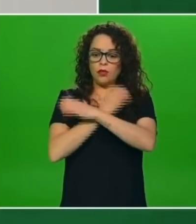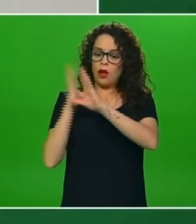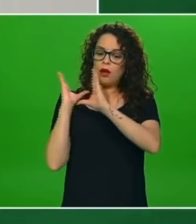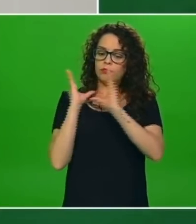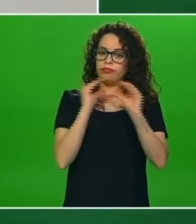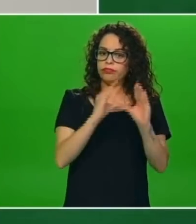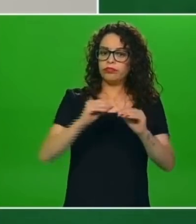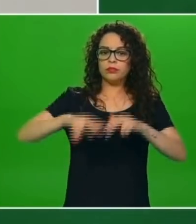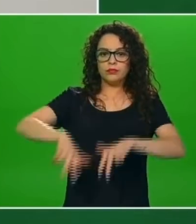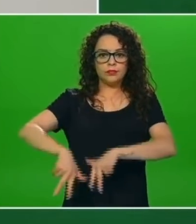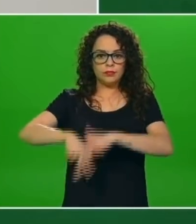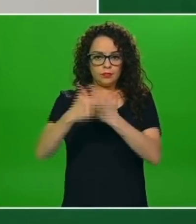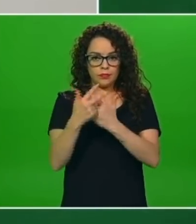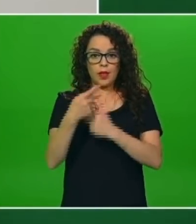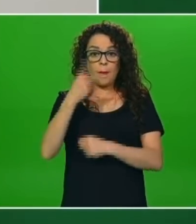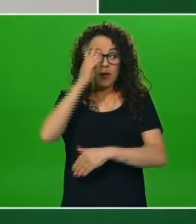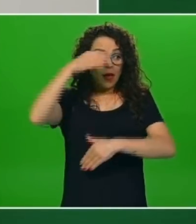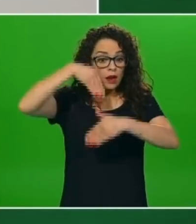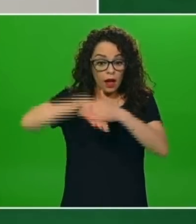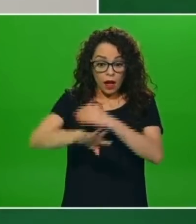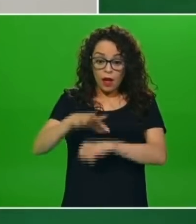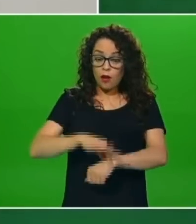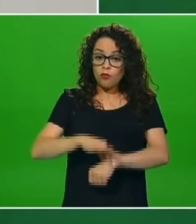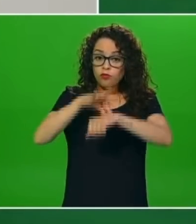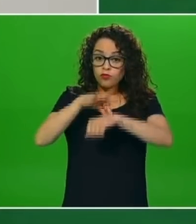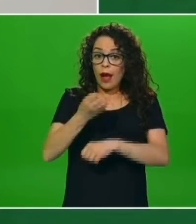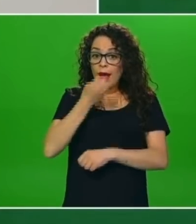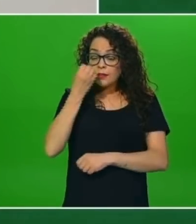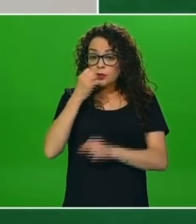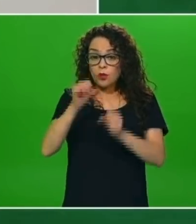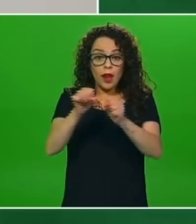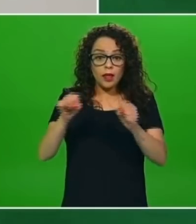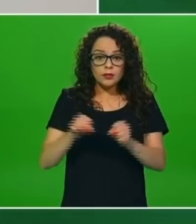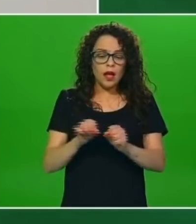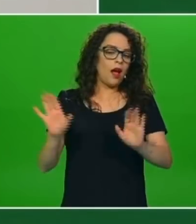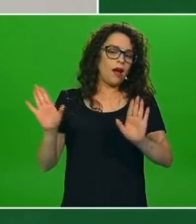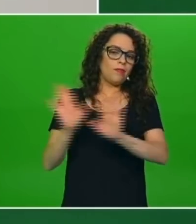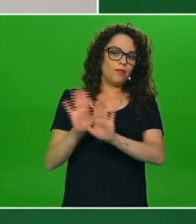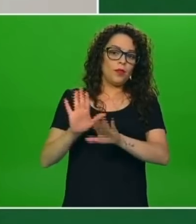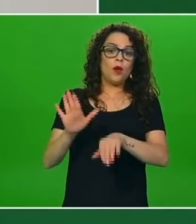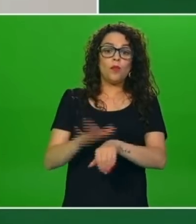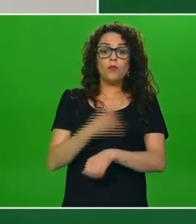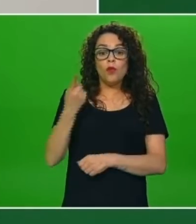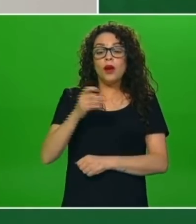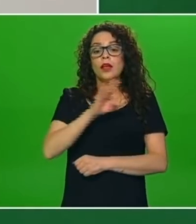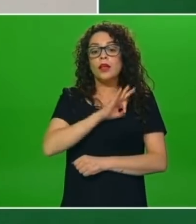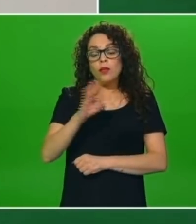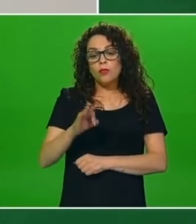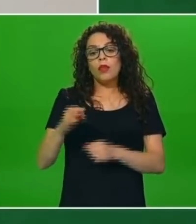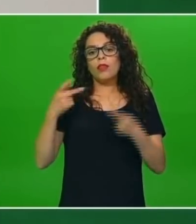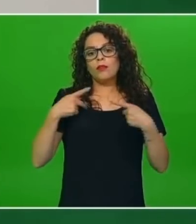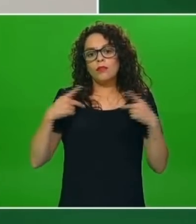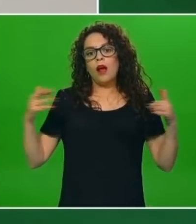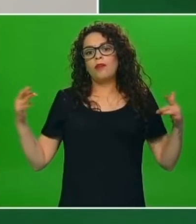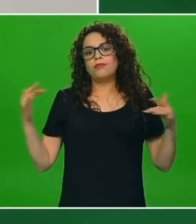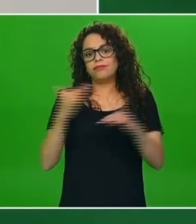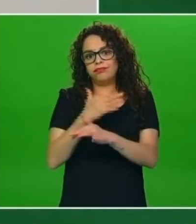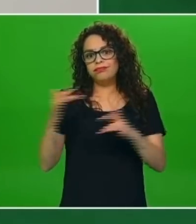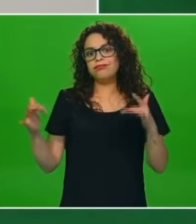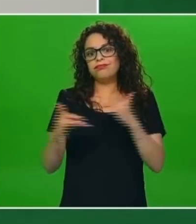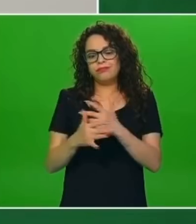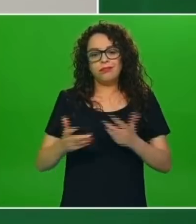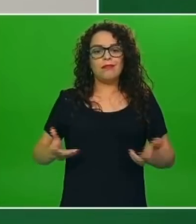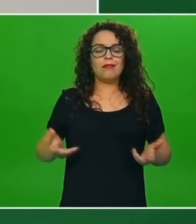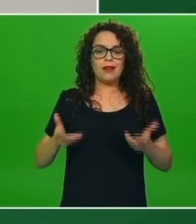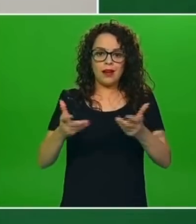presencial que es la que lleva a incrementar la movilidad en el espacio público y obviamente privado